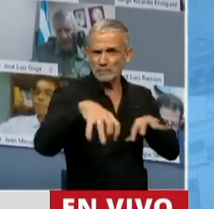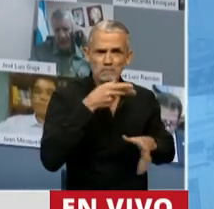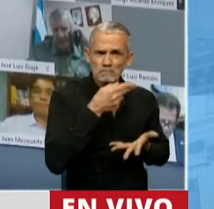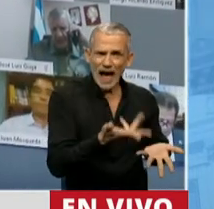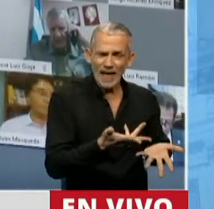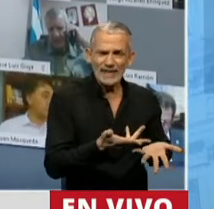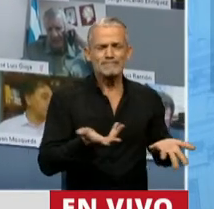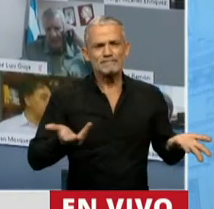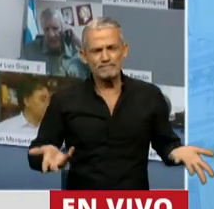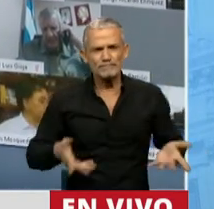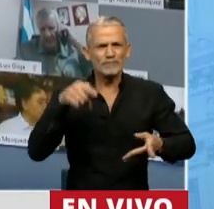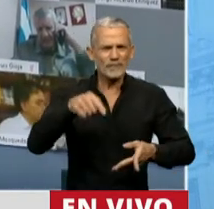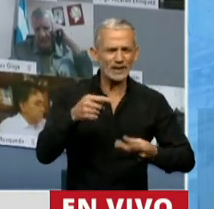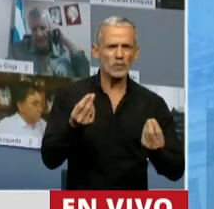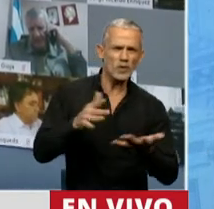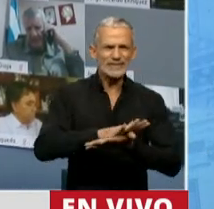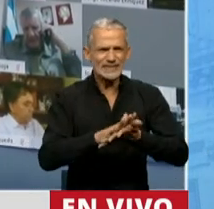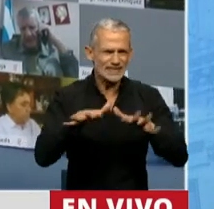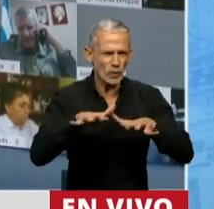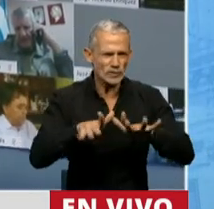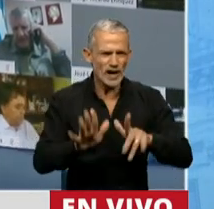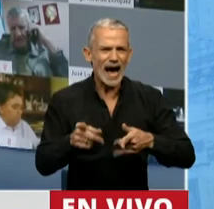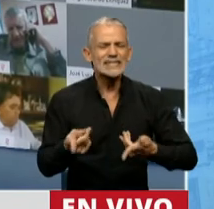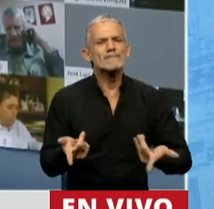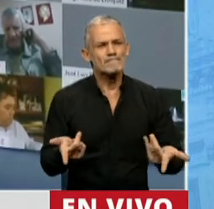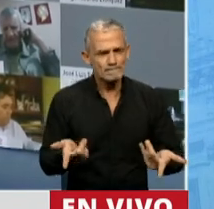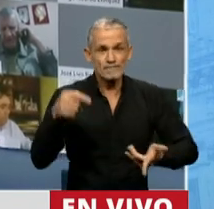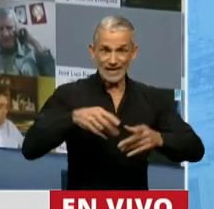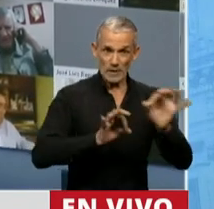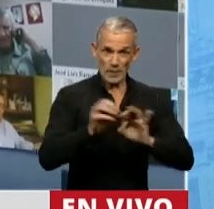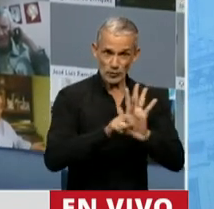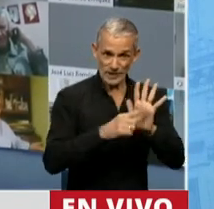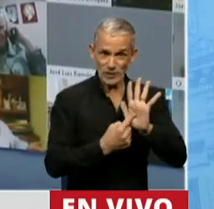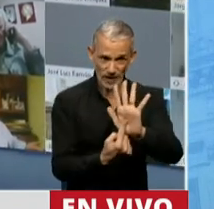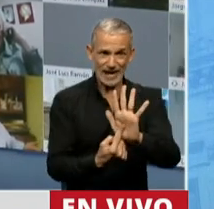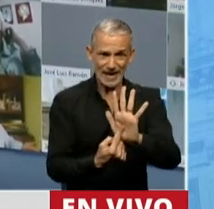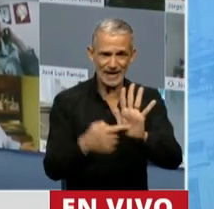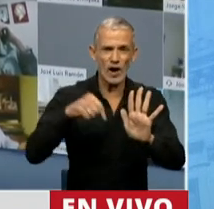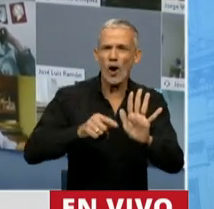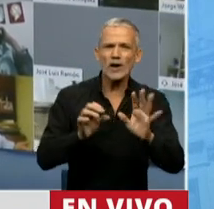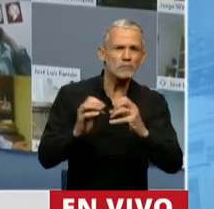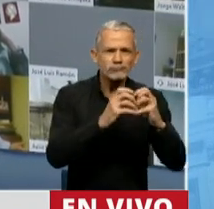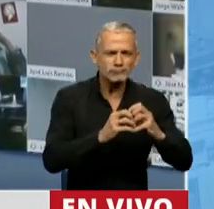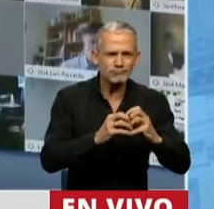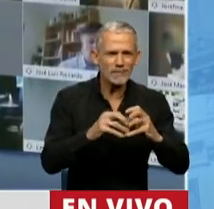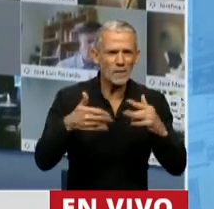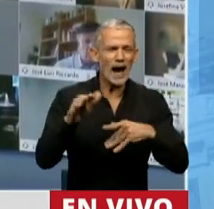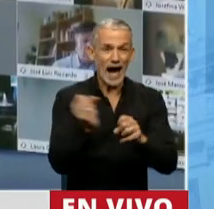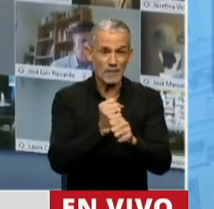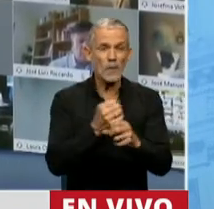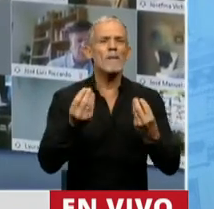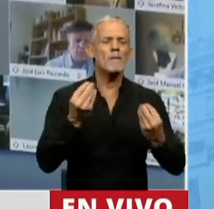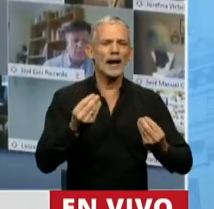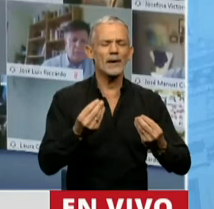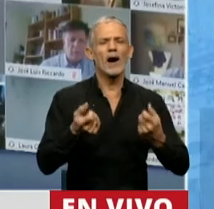Por eso, este tipo de situaciones es que este proyecto que estamos tratando hoy es importante, para poder dar